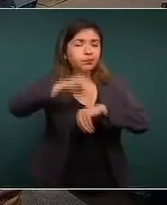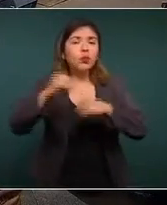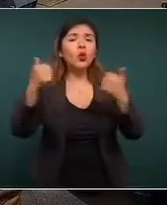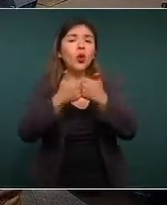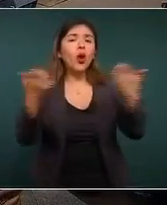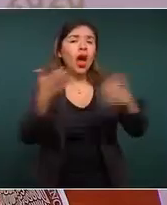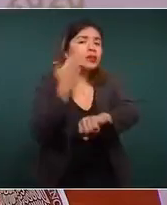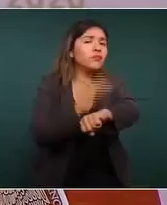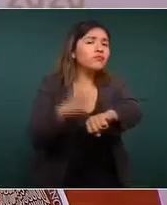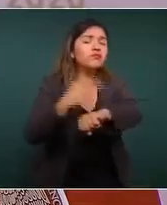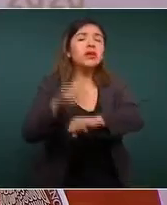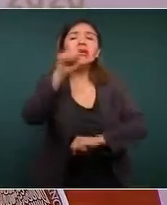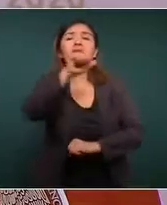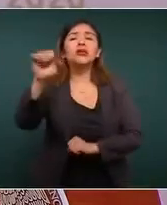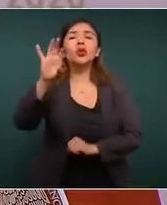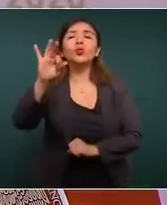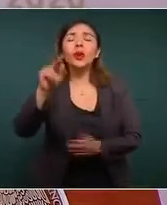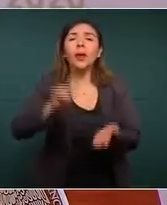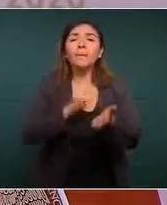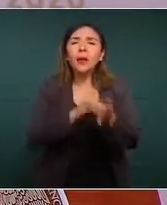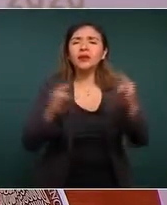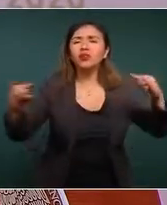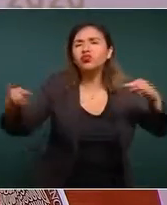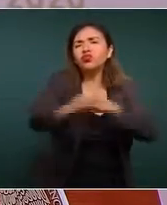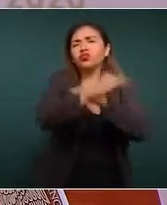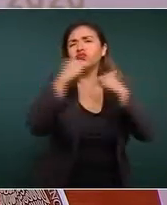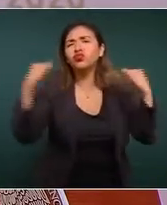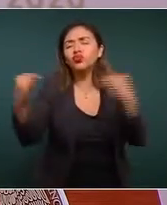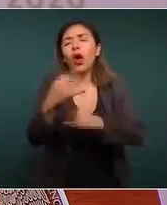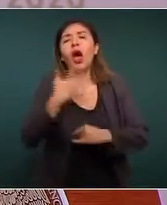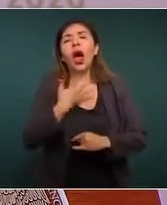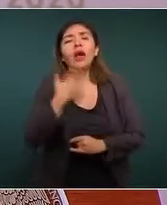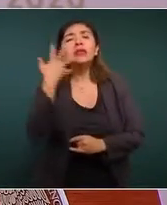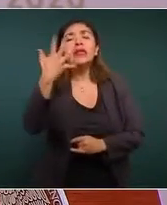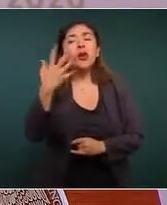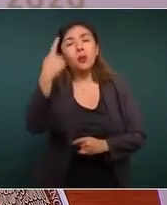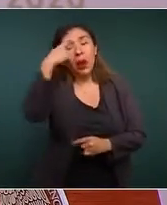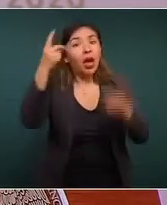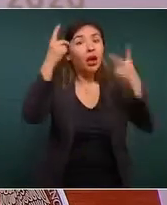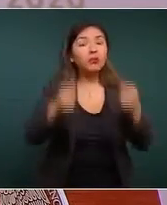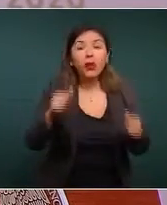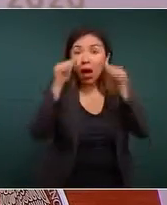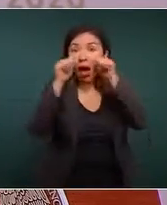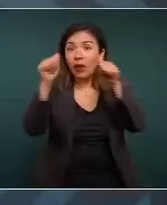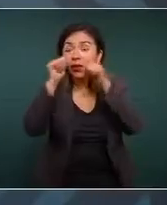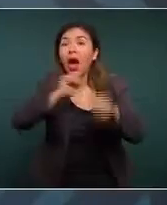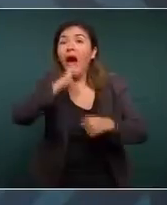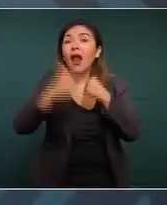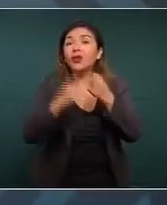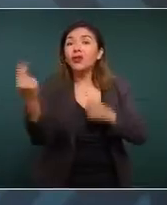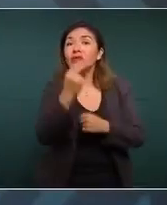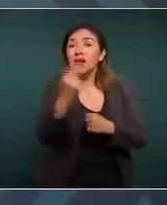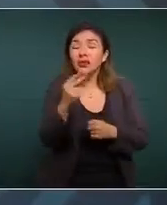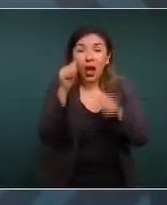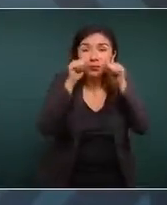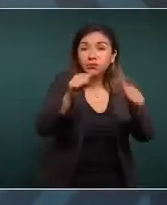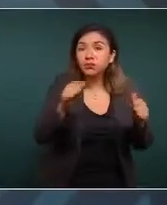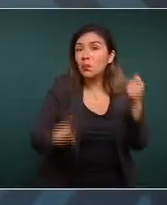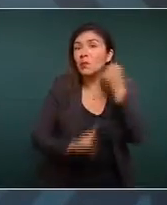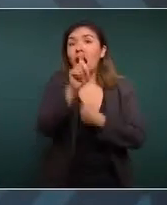realizando 640 patrullajes hasta la fecha y teniendo cinco fuerzas de reacción para la atención de alguna necesidad